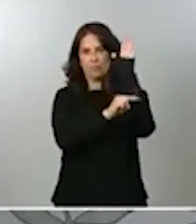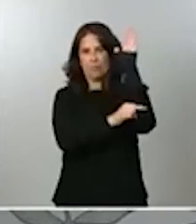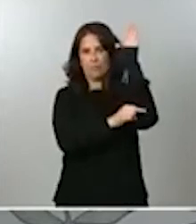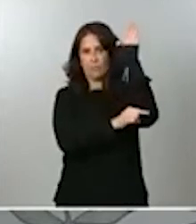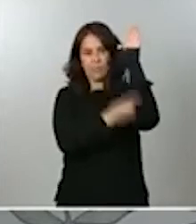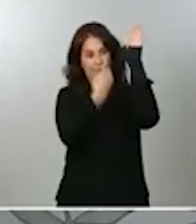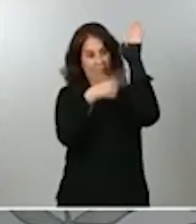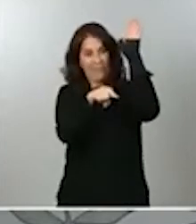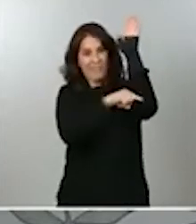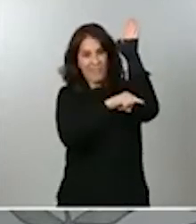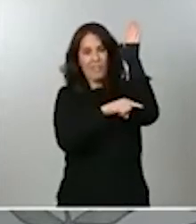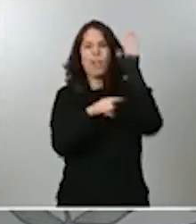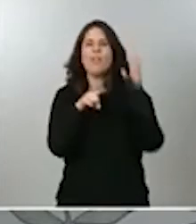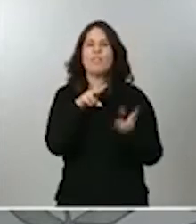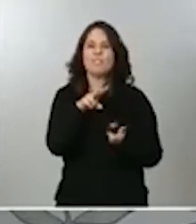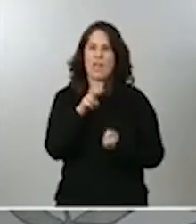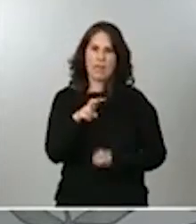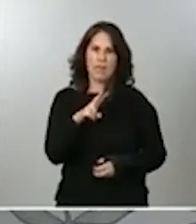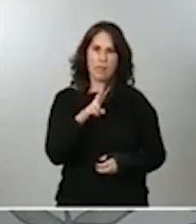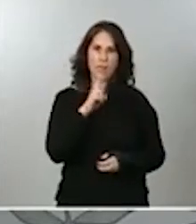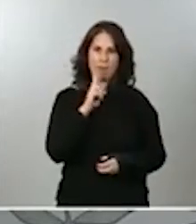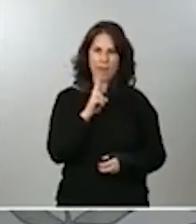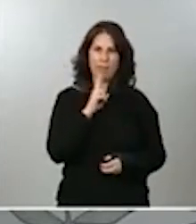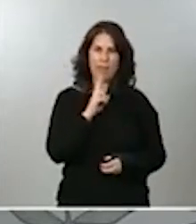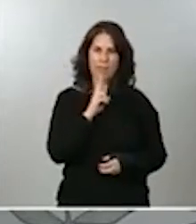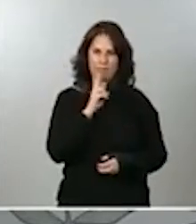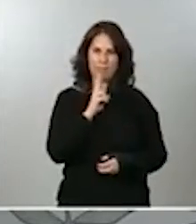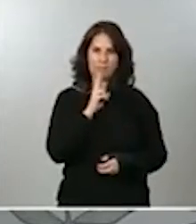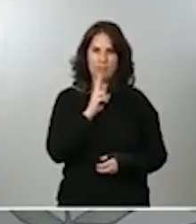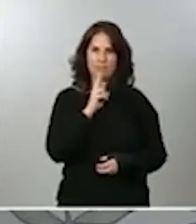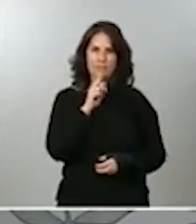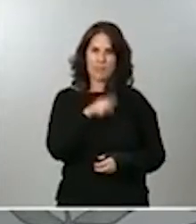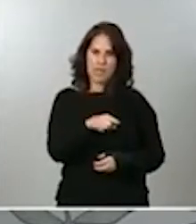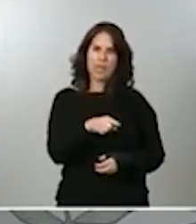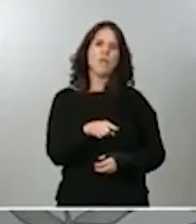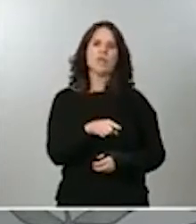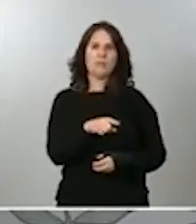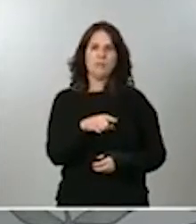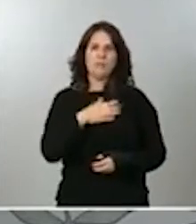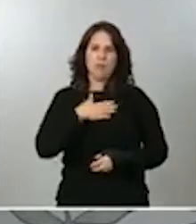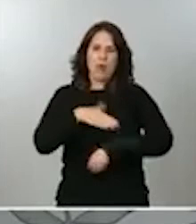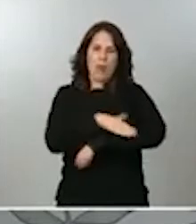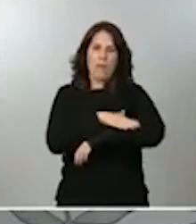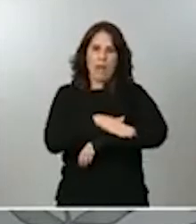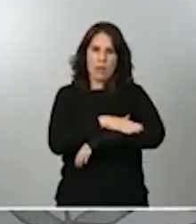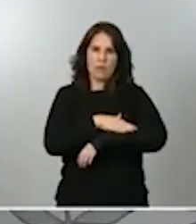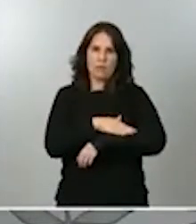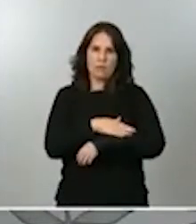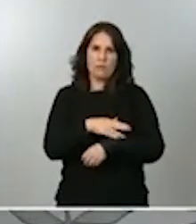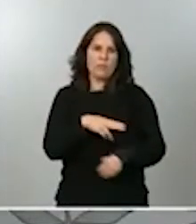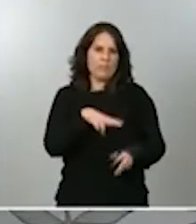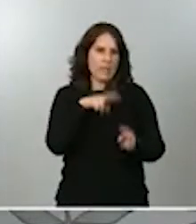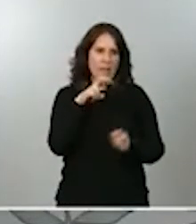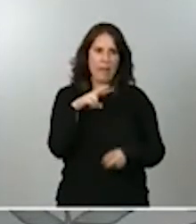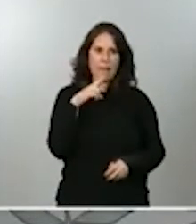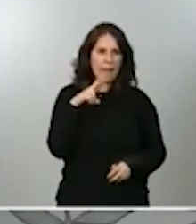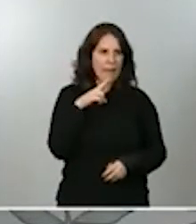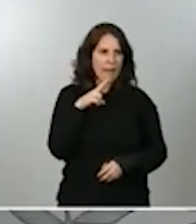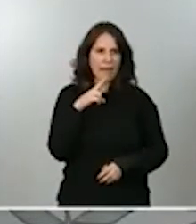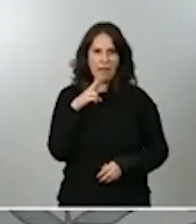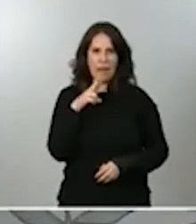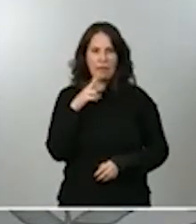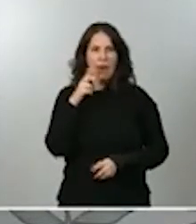las áreas en las que se establece la hoja de ruta de este gobierno. Fiscalidad verde que tiene como objetivo